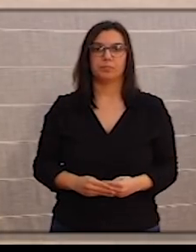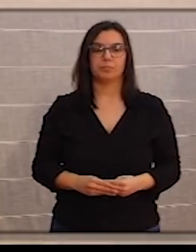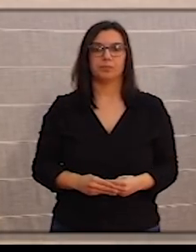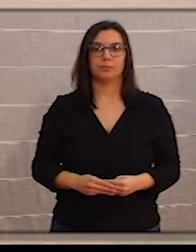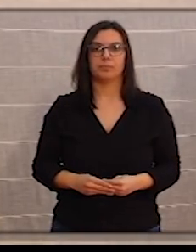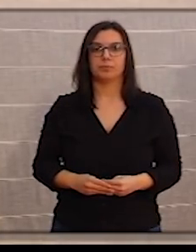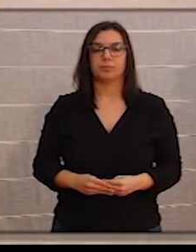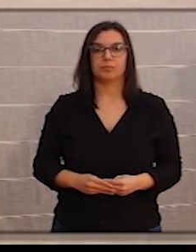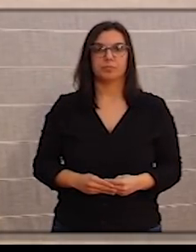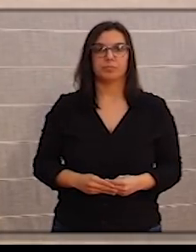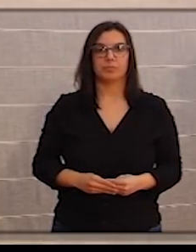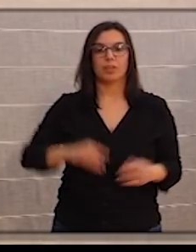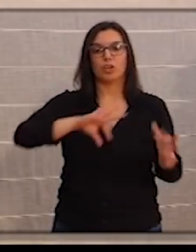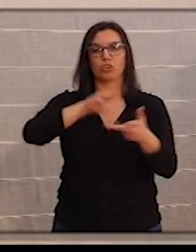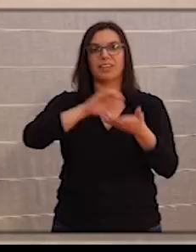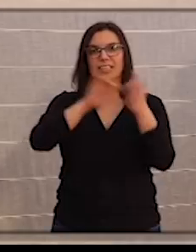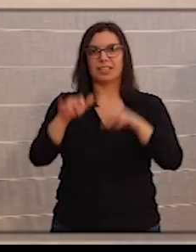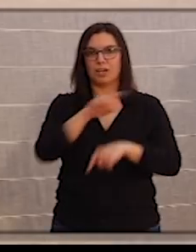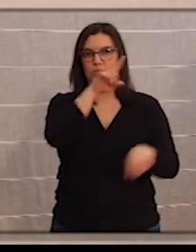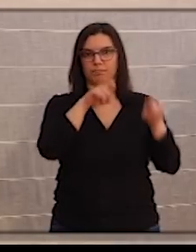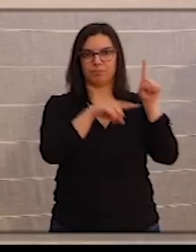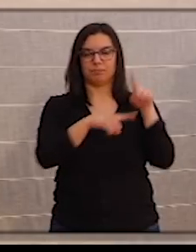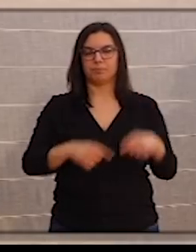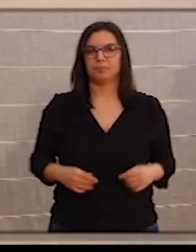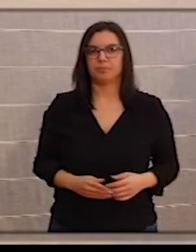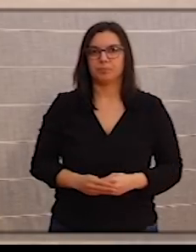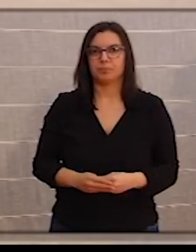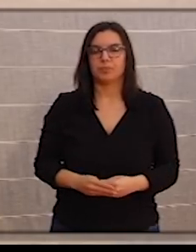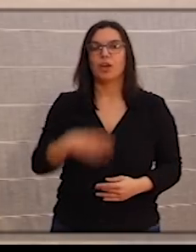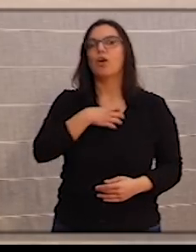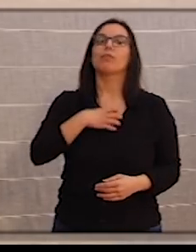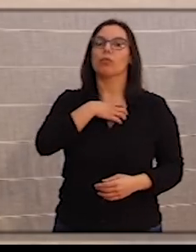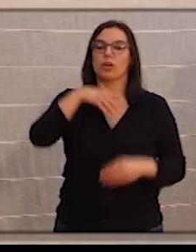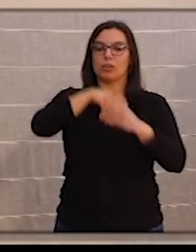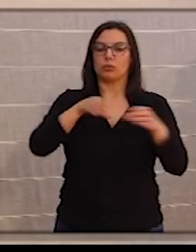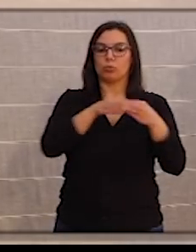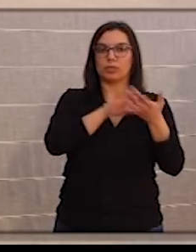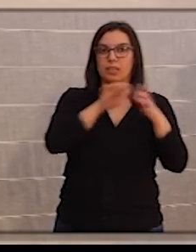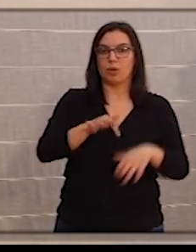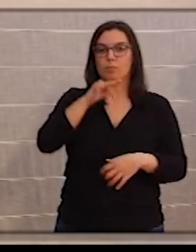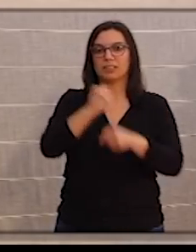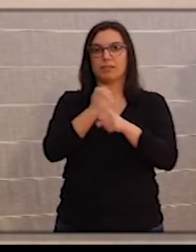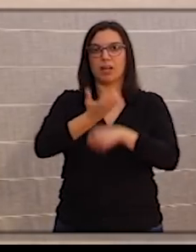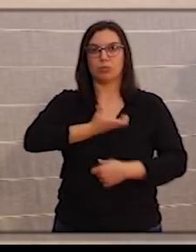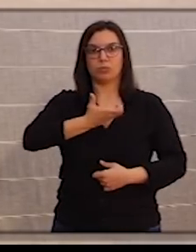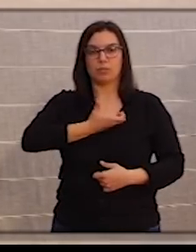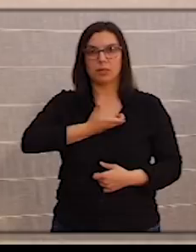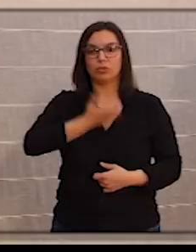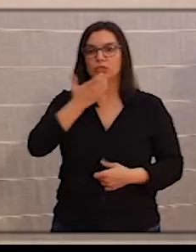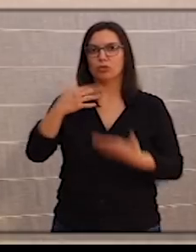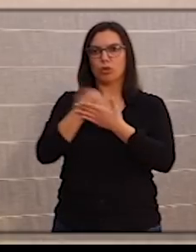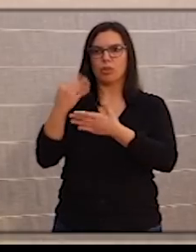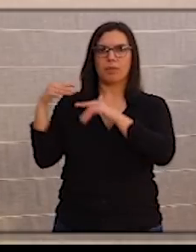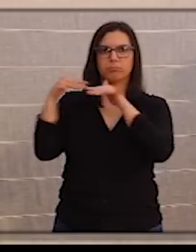Luis Falcón, de Noticias Castilla y León. ¿Qué va a pasar con los funcionarios de la Junta y de los ayuntamientos si tienen que ir todos al